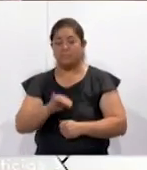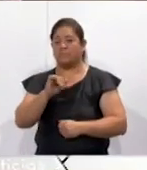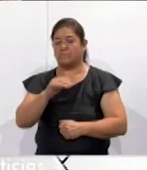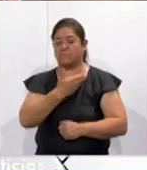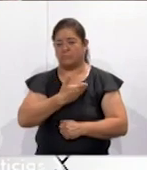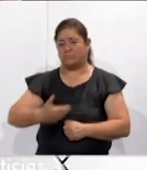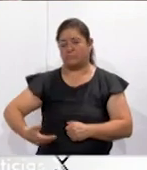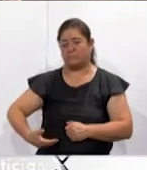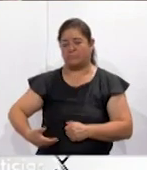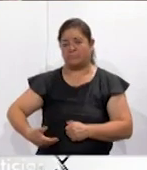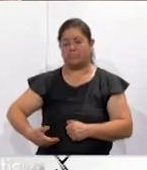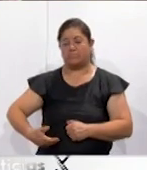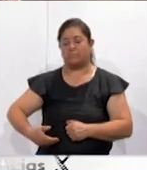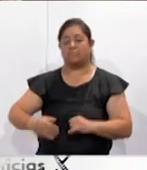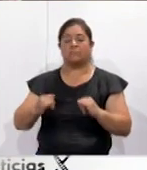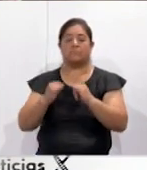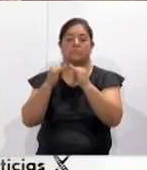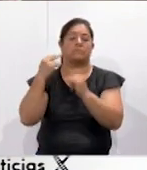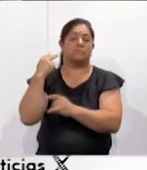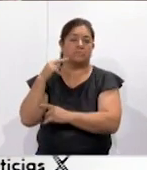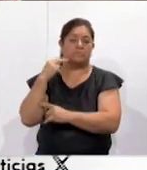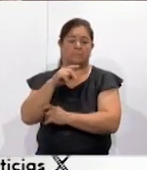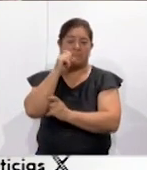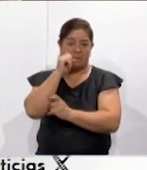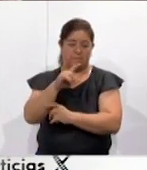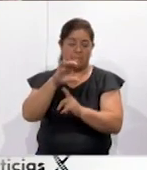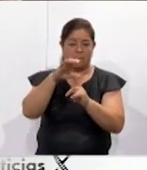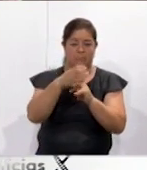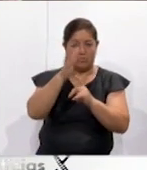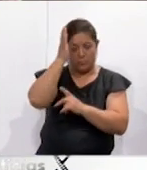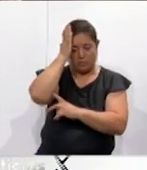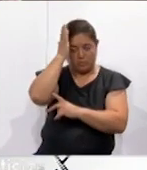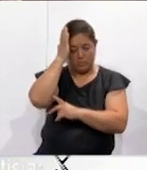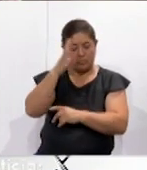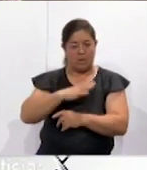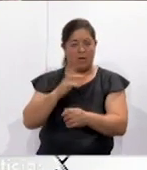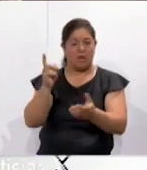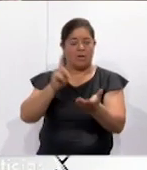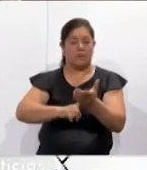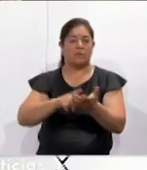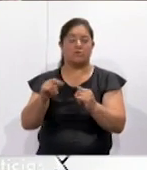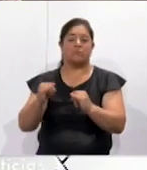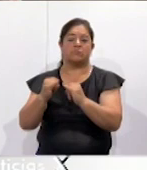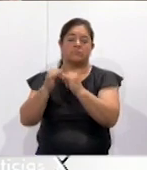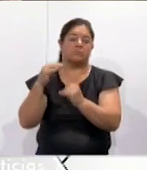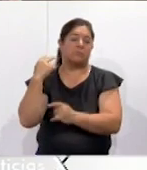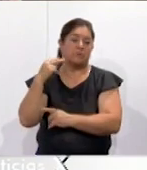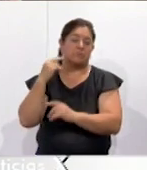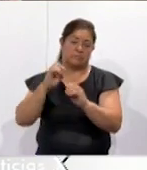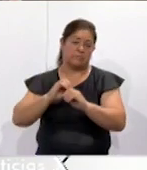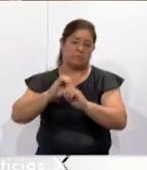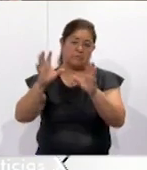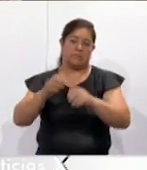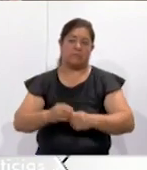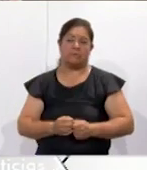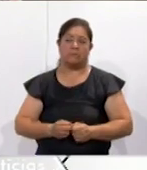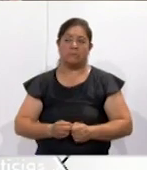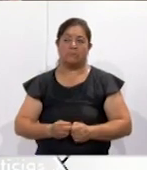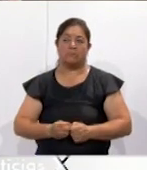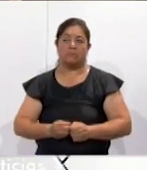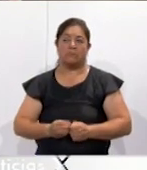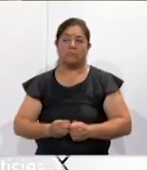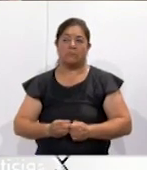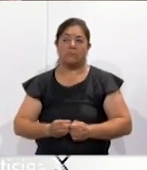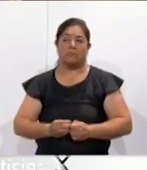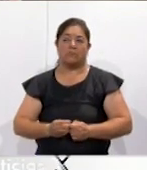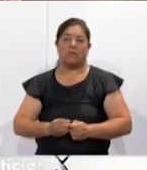presidente del Instituto Veracruzano, viene también la comisionada que forma parte del Instituto de Veracruz y lógicamente vamos a llevar a cabo